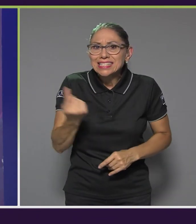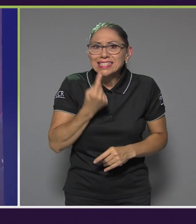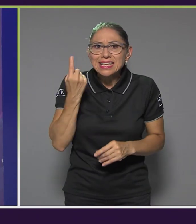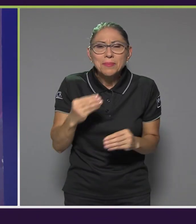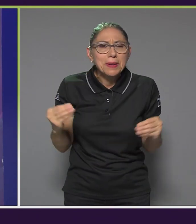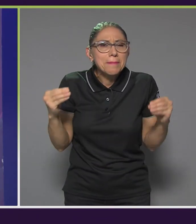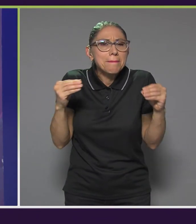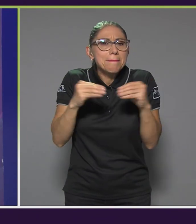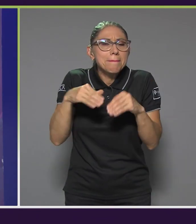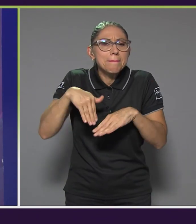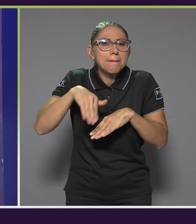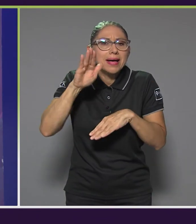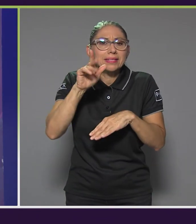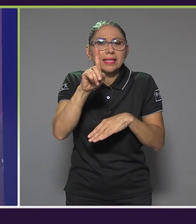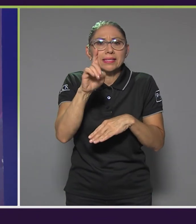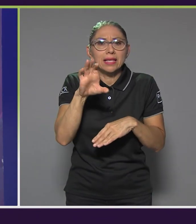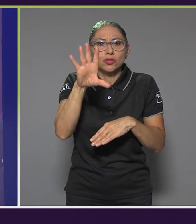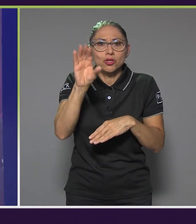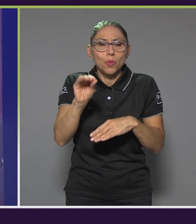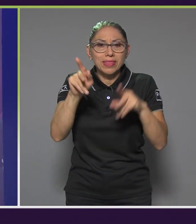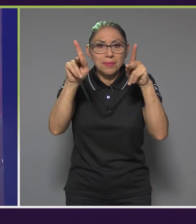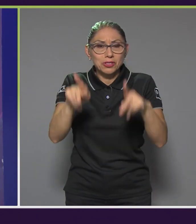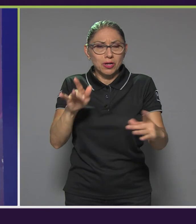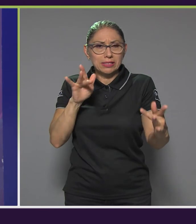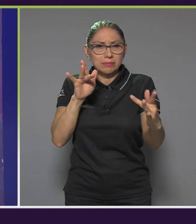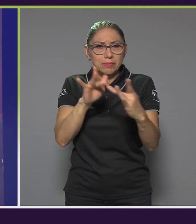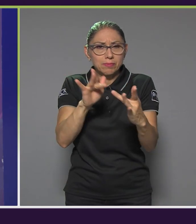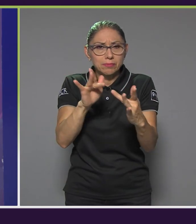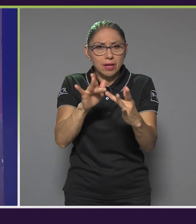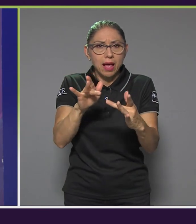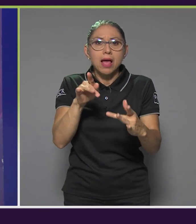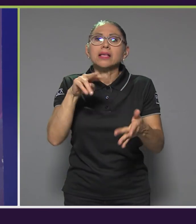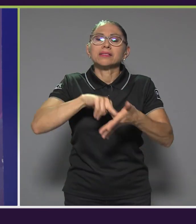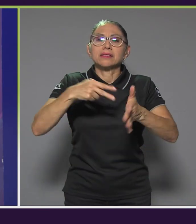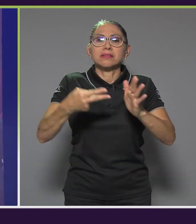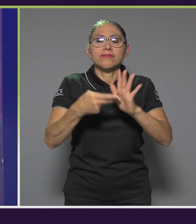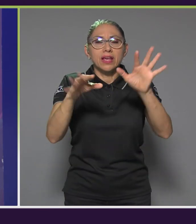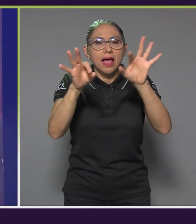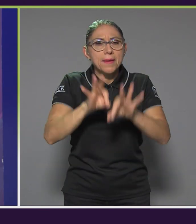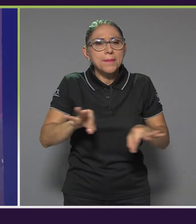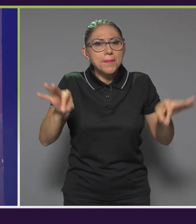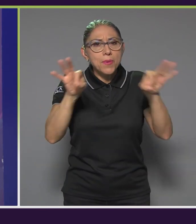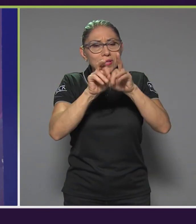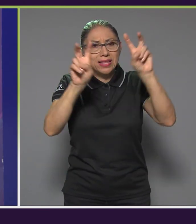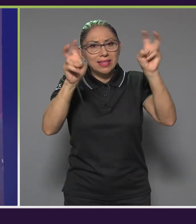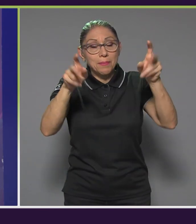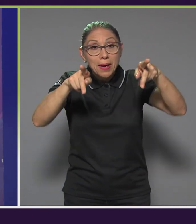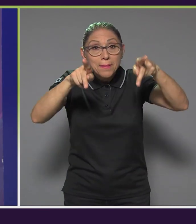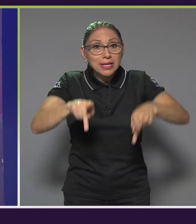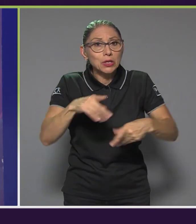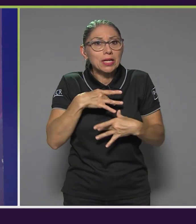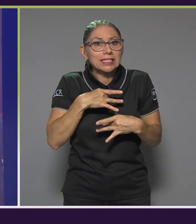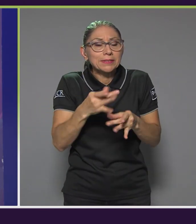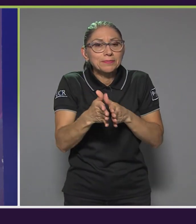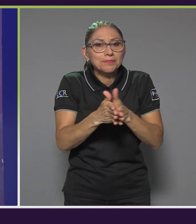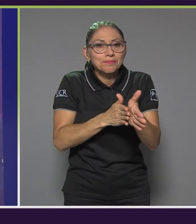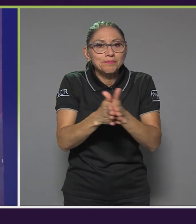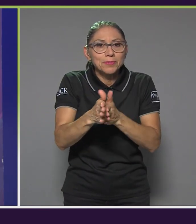150 personas conectadas. Entonces, eso nos hace ver que es un tema relevante y que le interesa a las personas, no solo a los